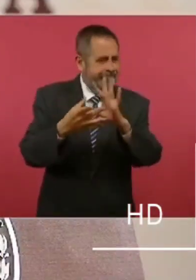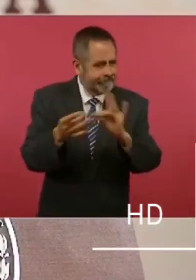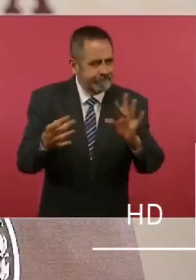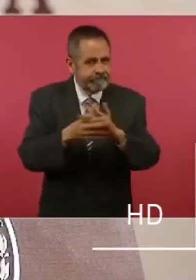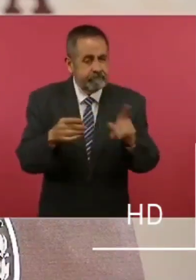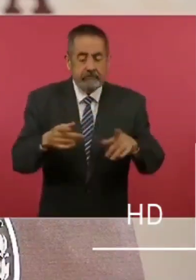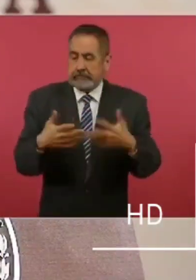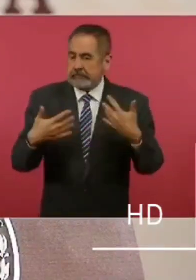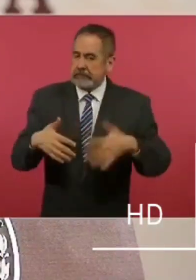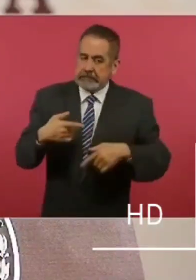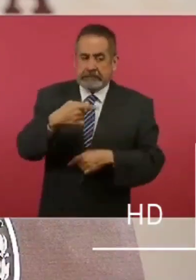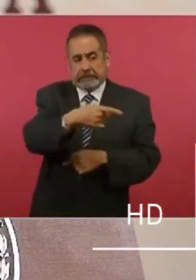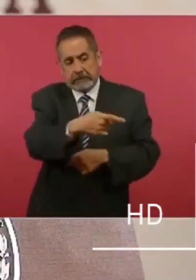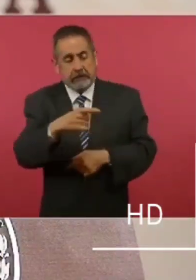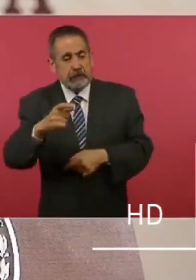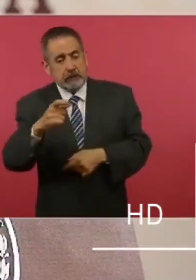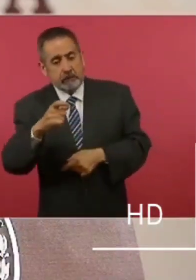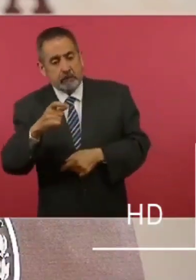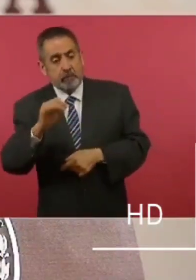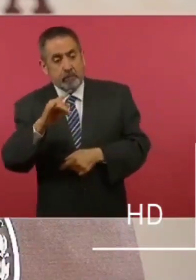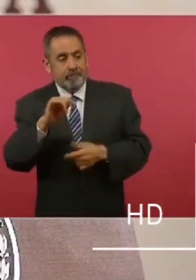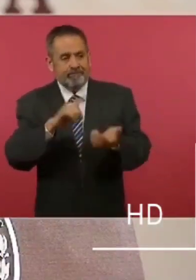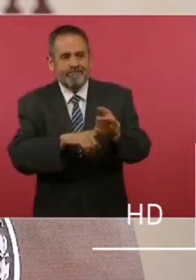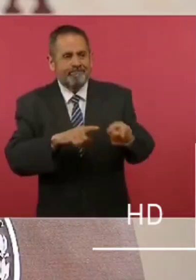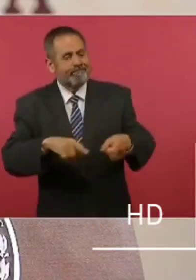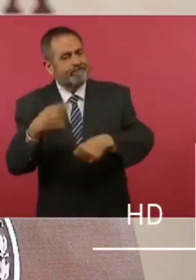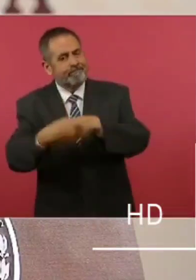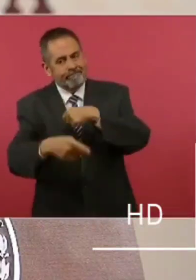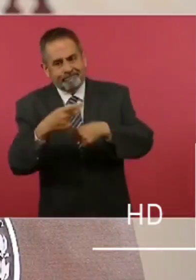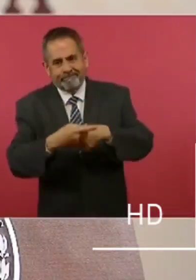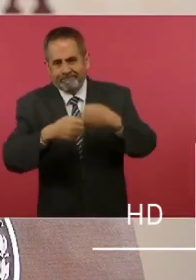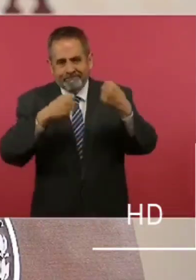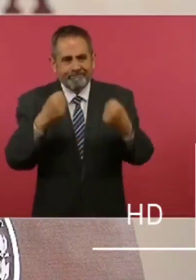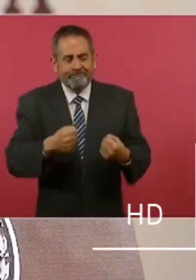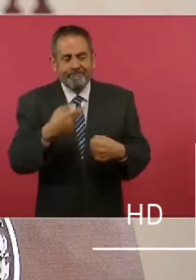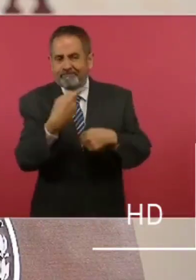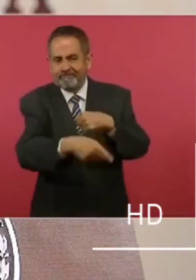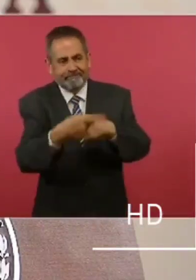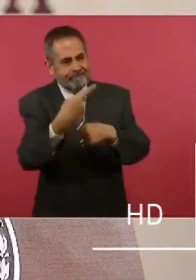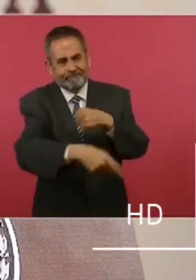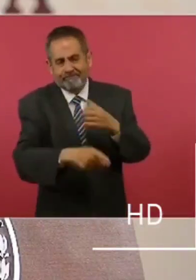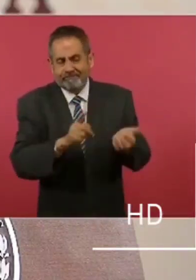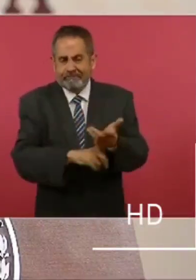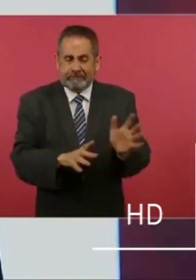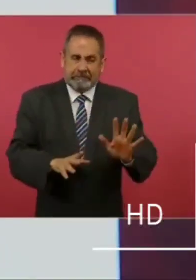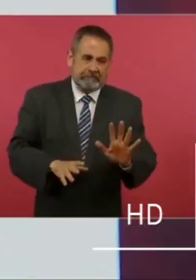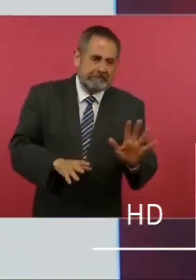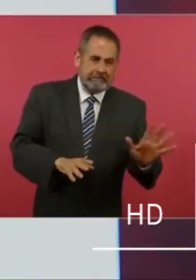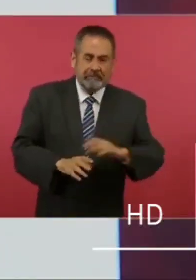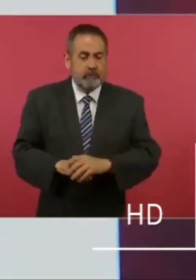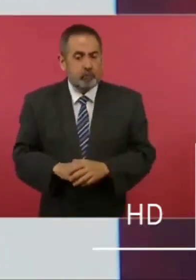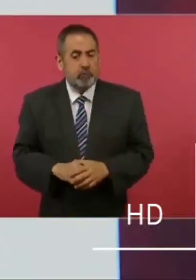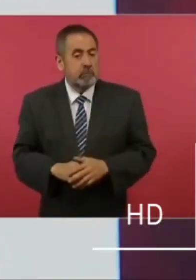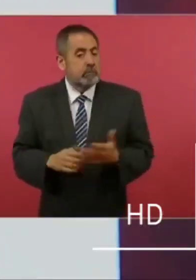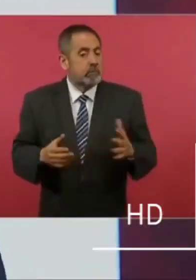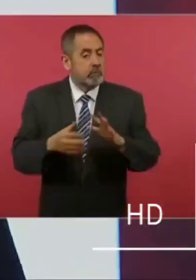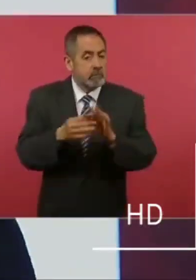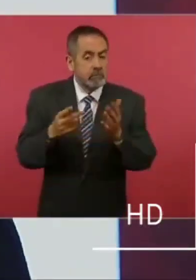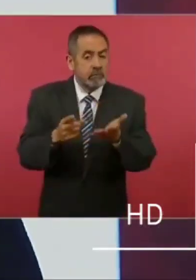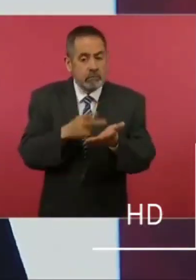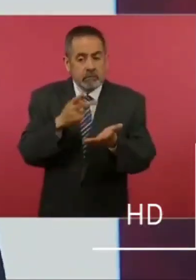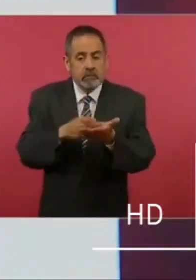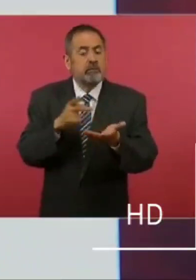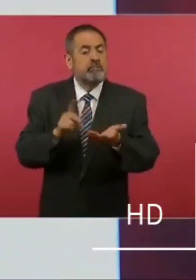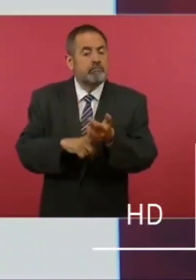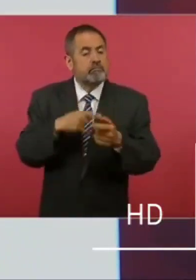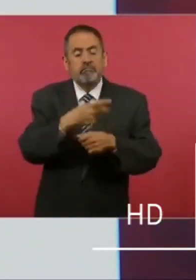que la seguridad de la señora estaría en riesgo, y pregunta tras pregunta, le preguntó sobre su